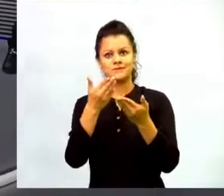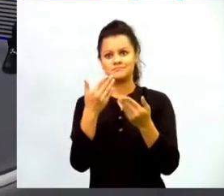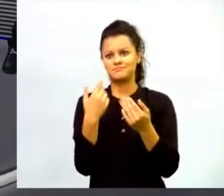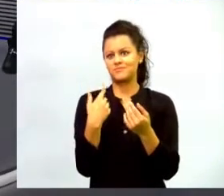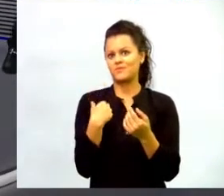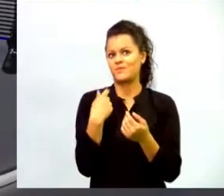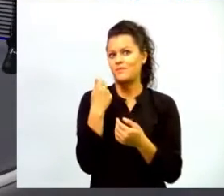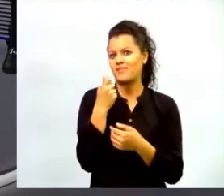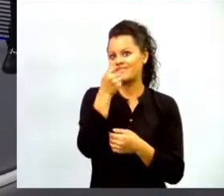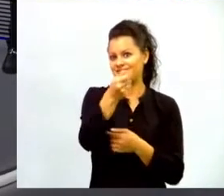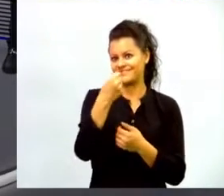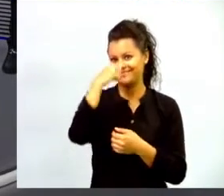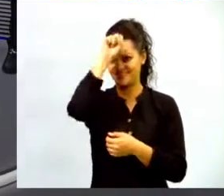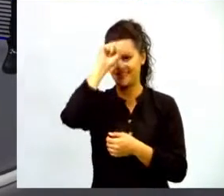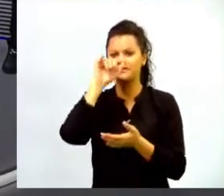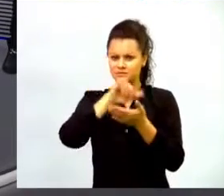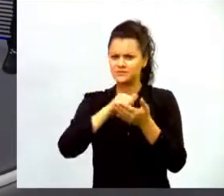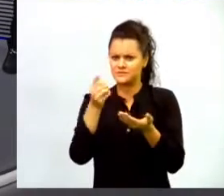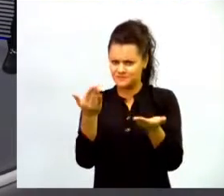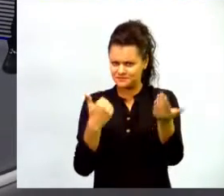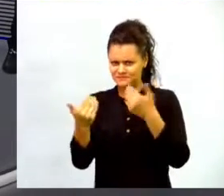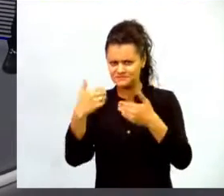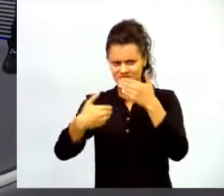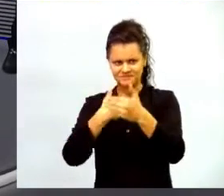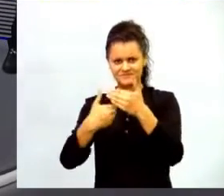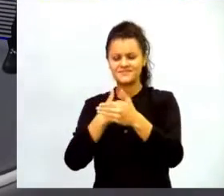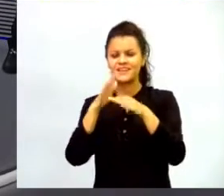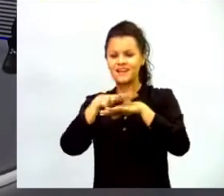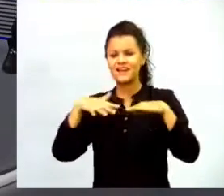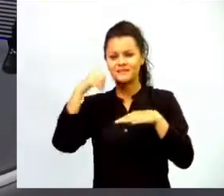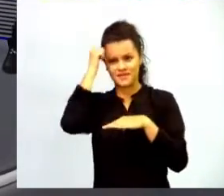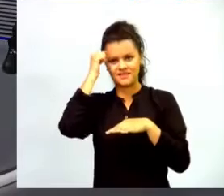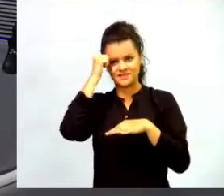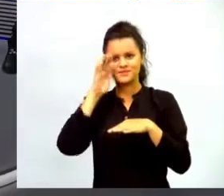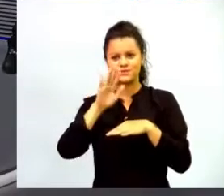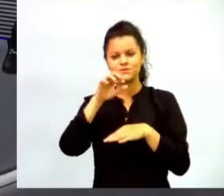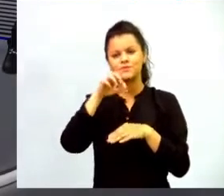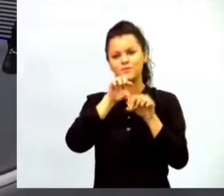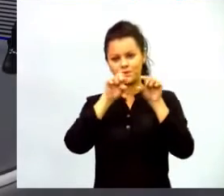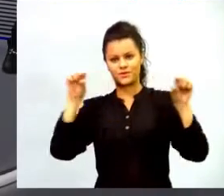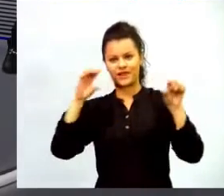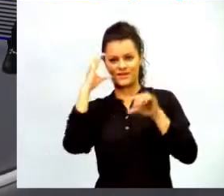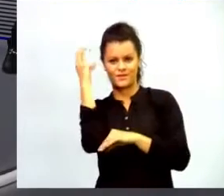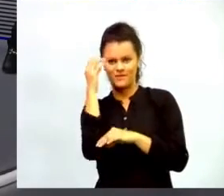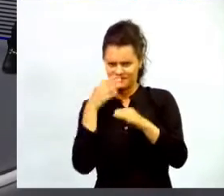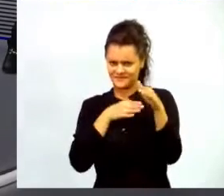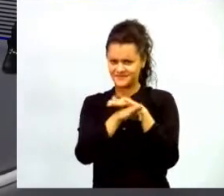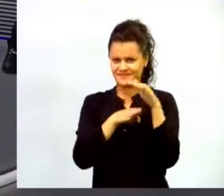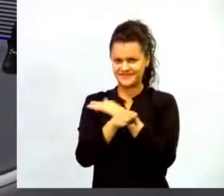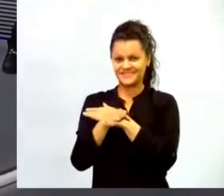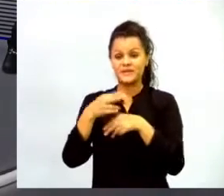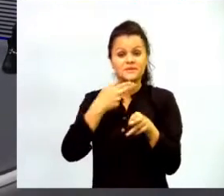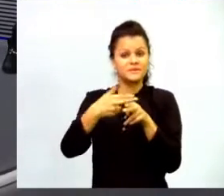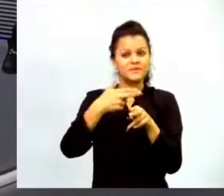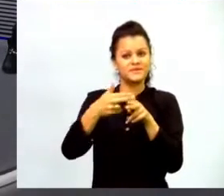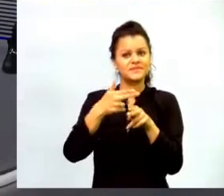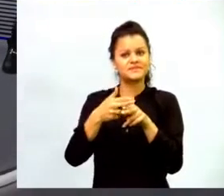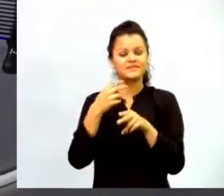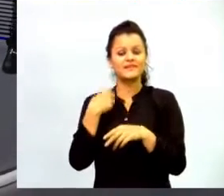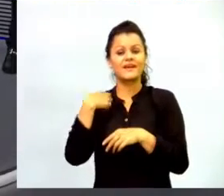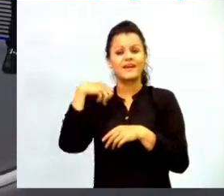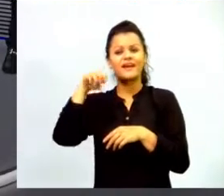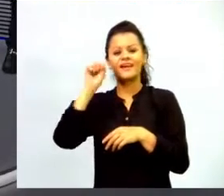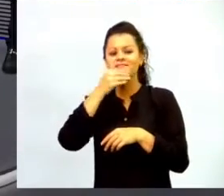a la página de la red maestros al portal Colombia Aprende y conozcan las bases en los próximos días estaremos premiando al ganador de la mejor